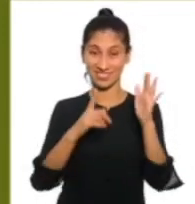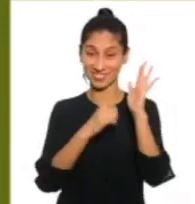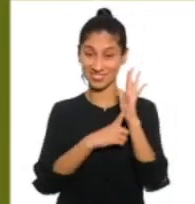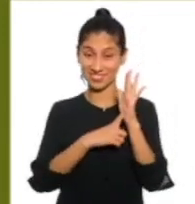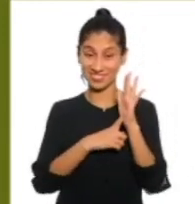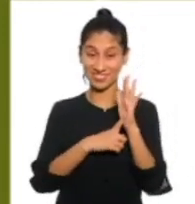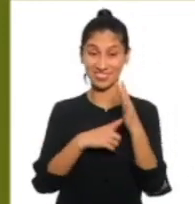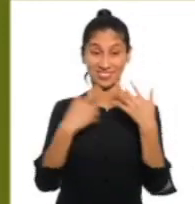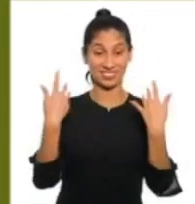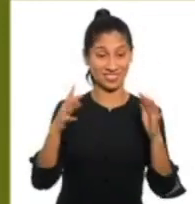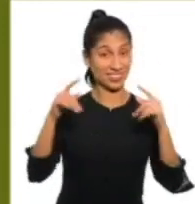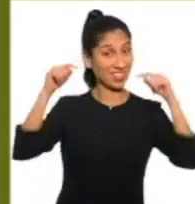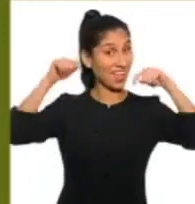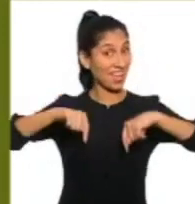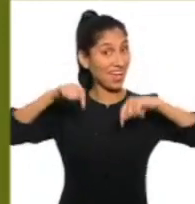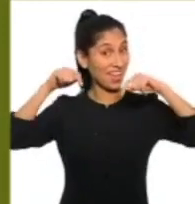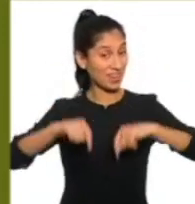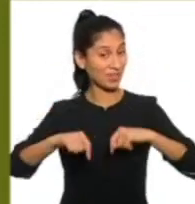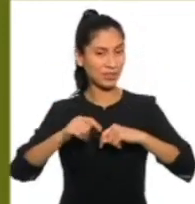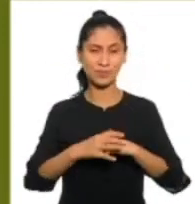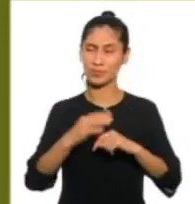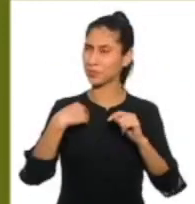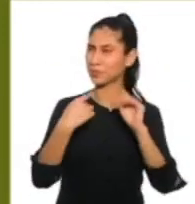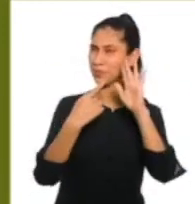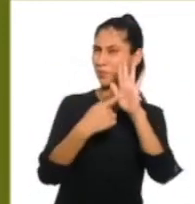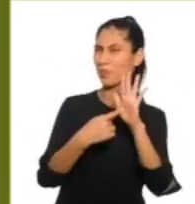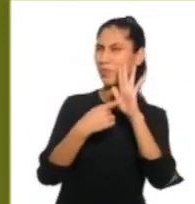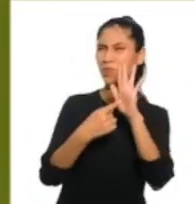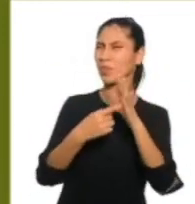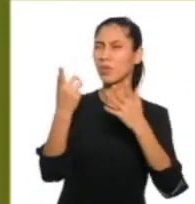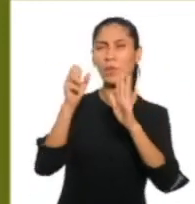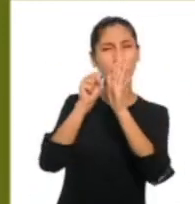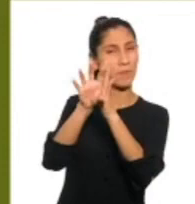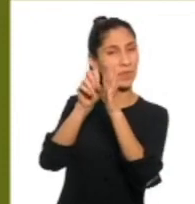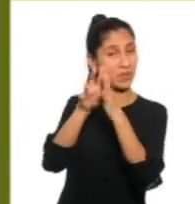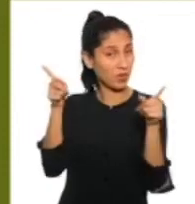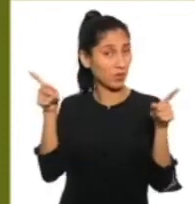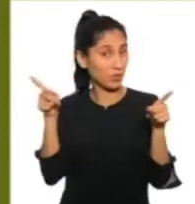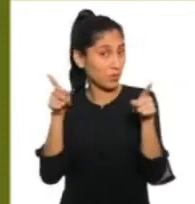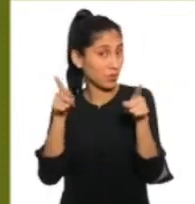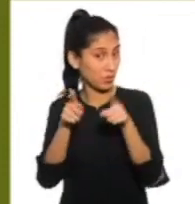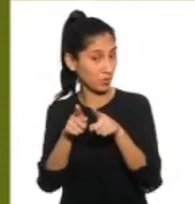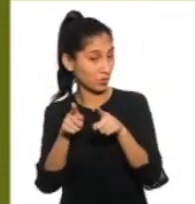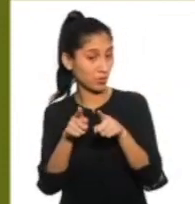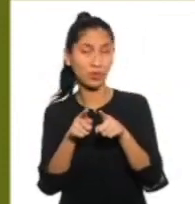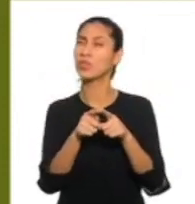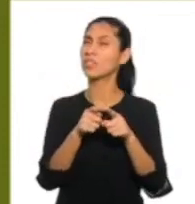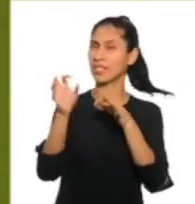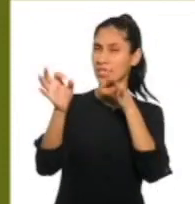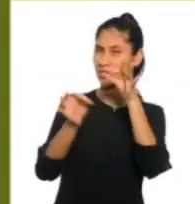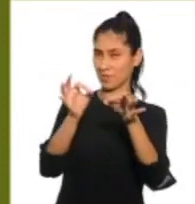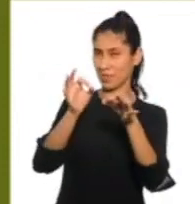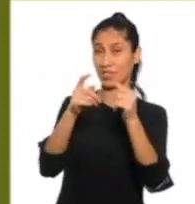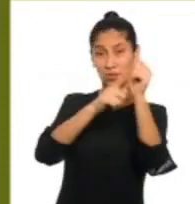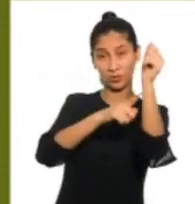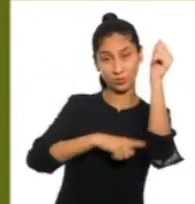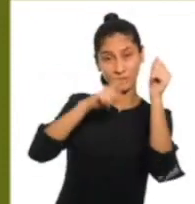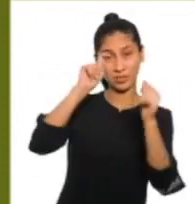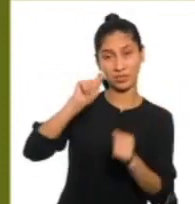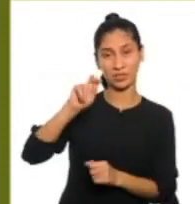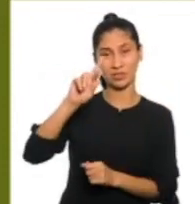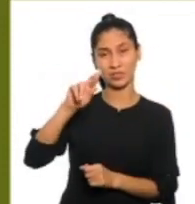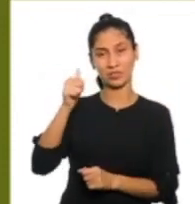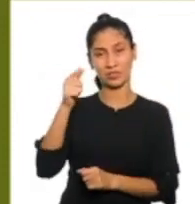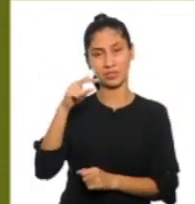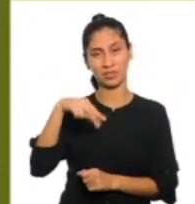En esta oportunidad les presentaré un video corto sobre las costumbres y tradiciones